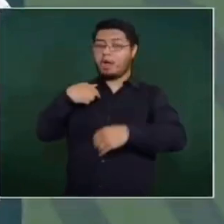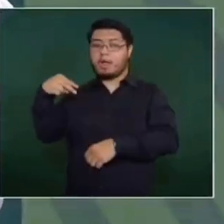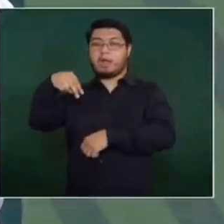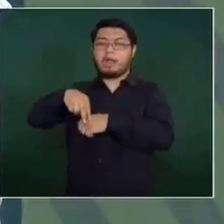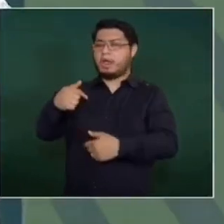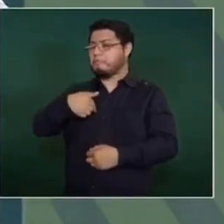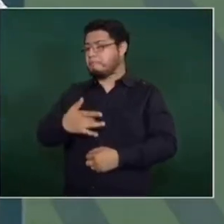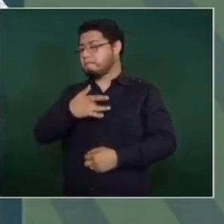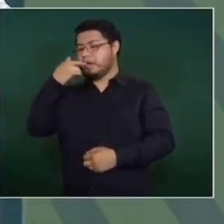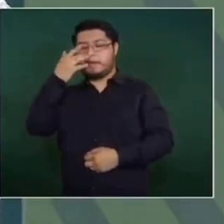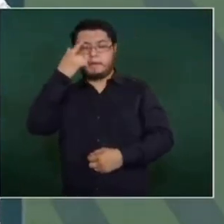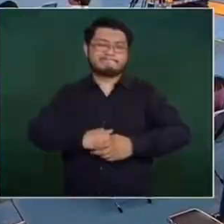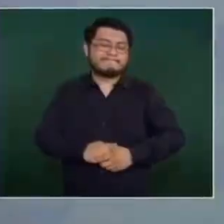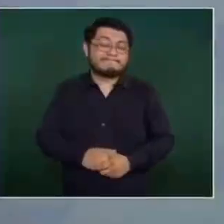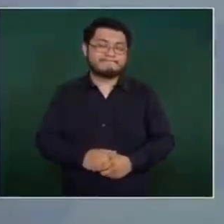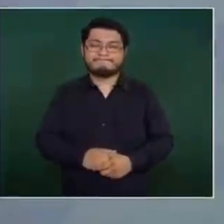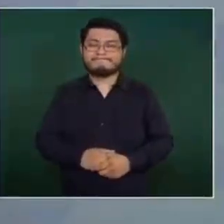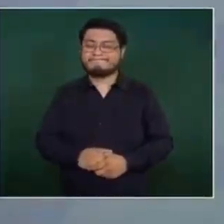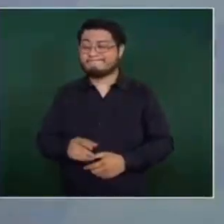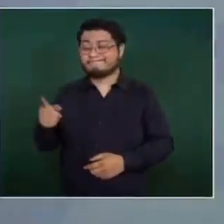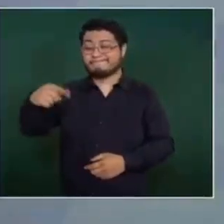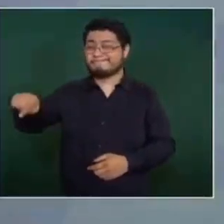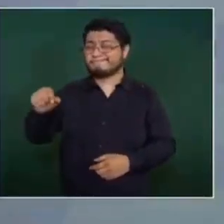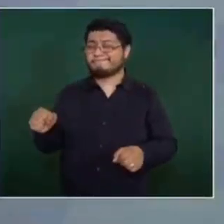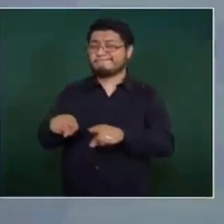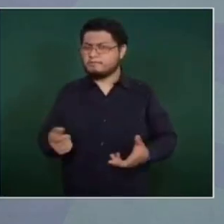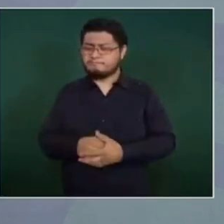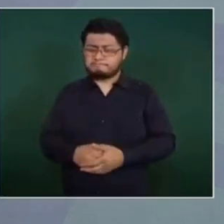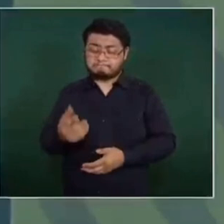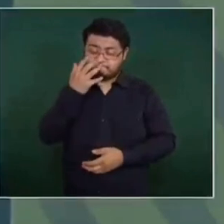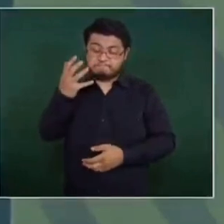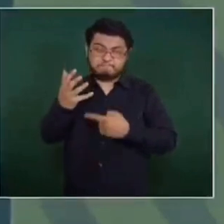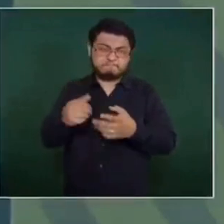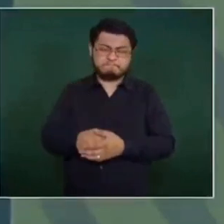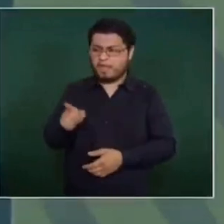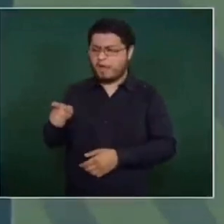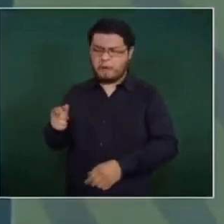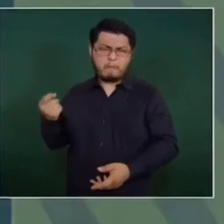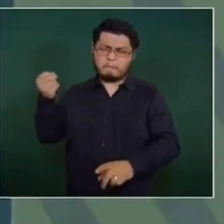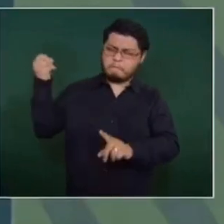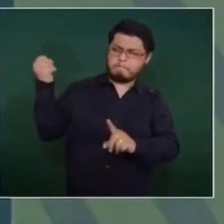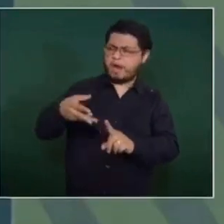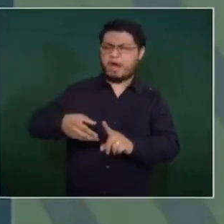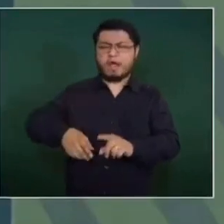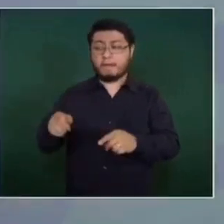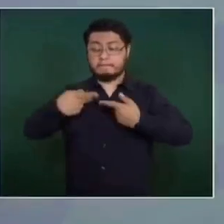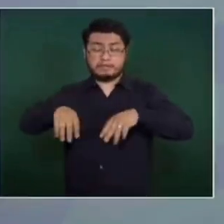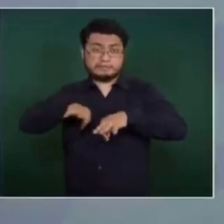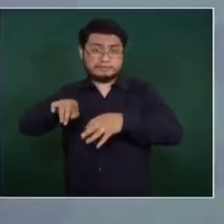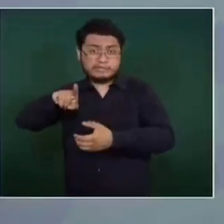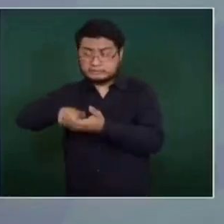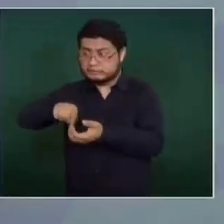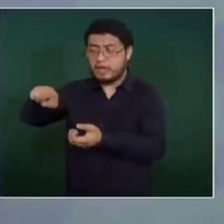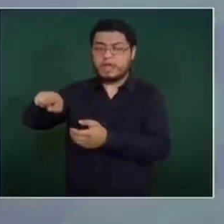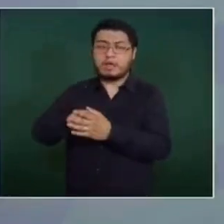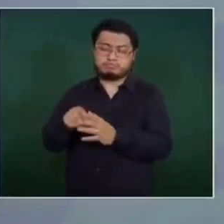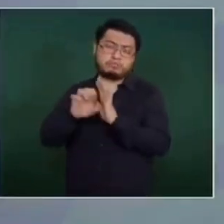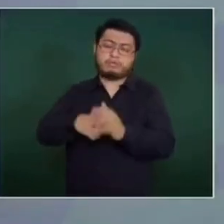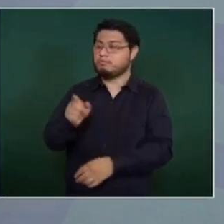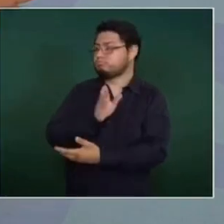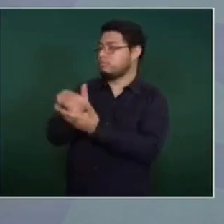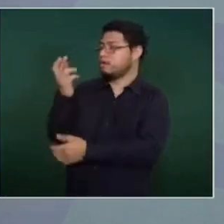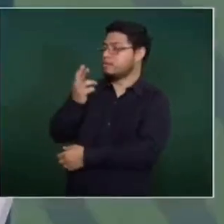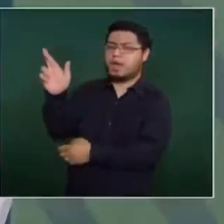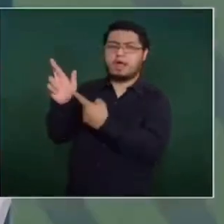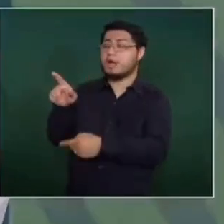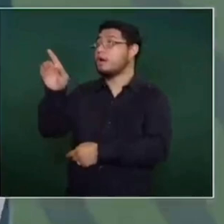Se creen superiores, sabiondos. Son también déspotas. Son de los que maltratan a sus trabajadores. Van a un restaurante y en